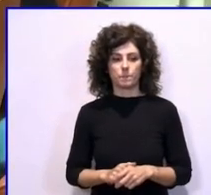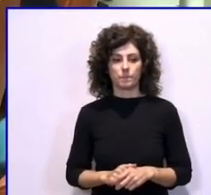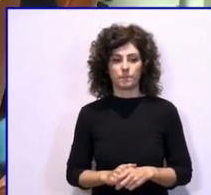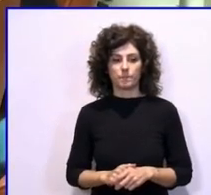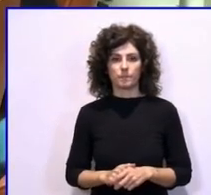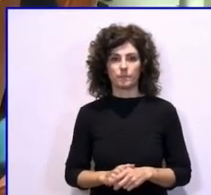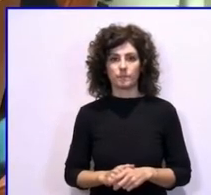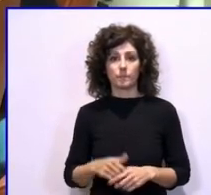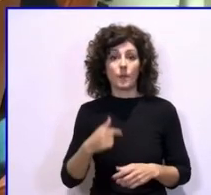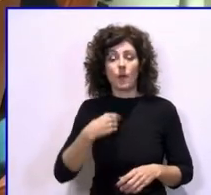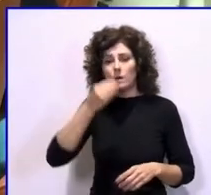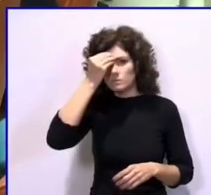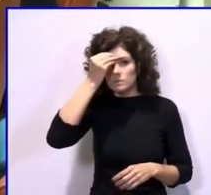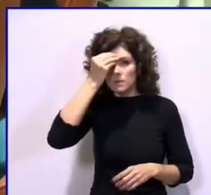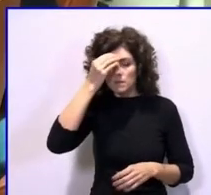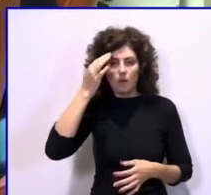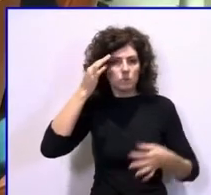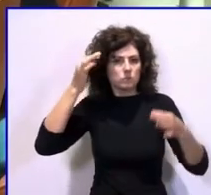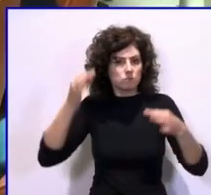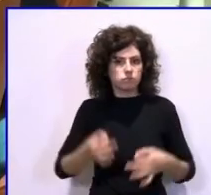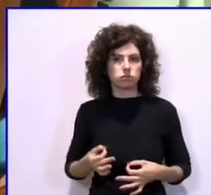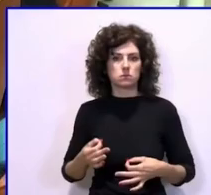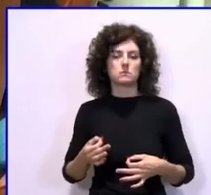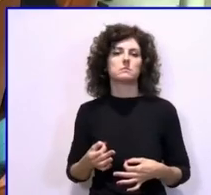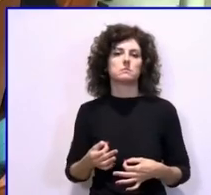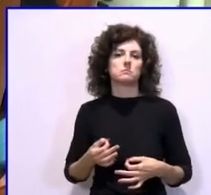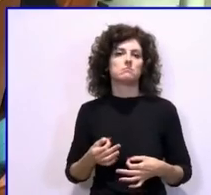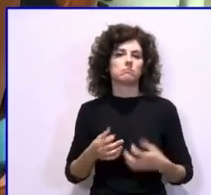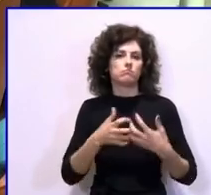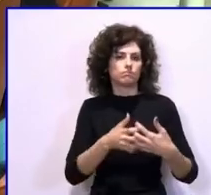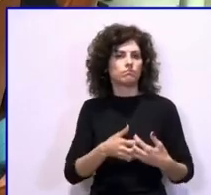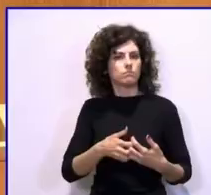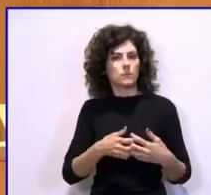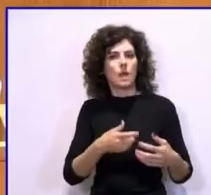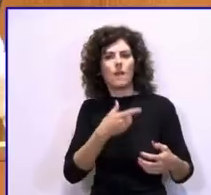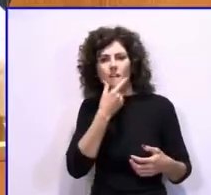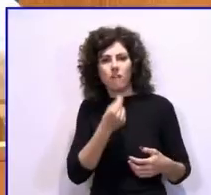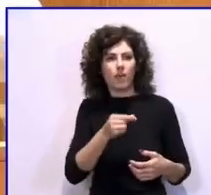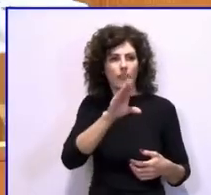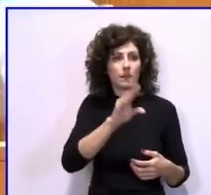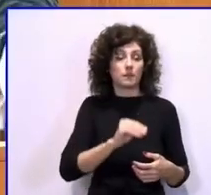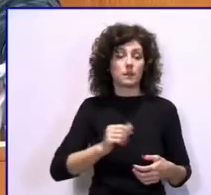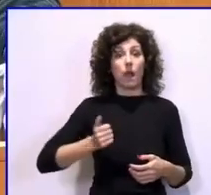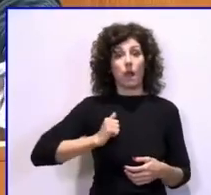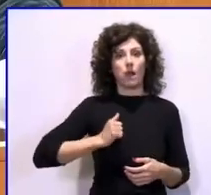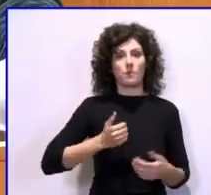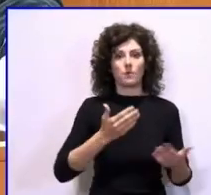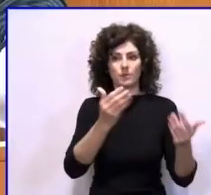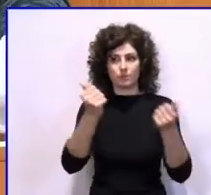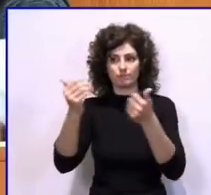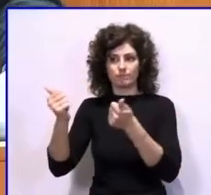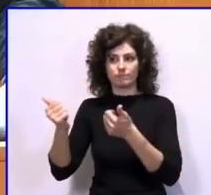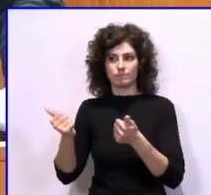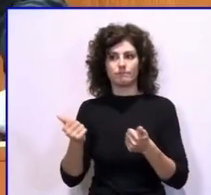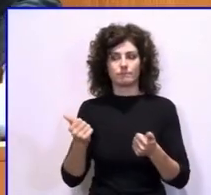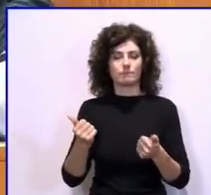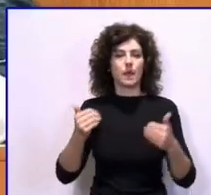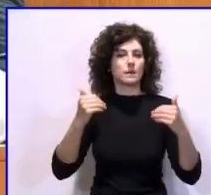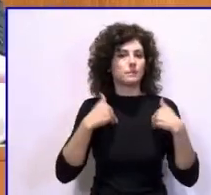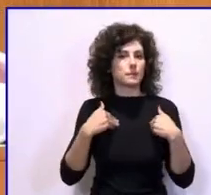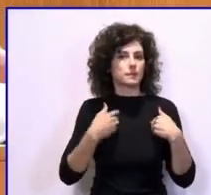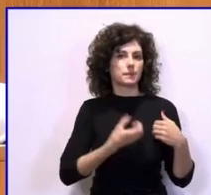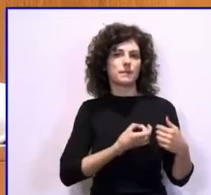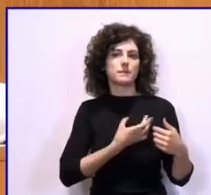Creemos que es una reivindicación fácil de comprender. Aprovecho para saludar también a los representantes sindicales del